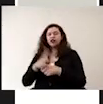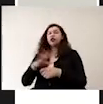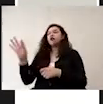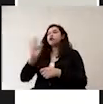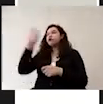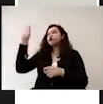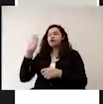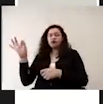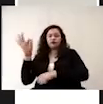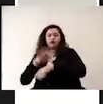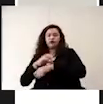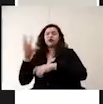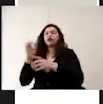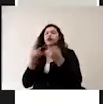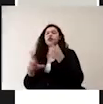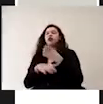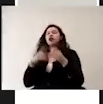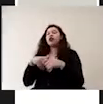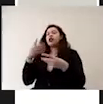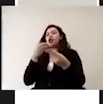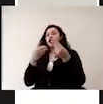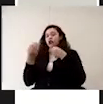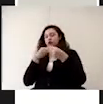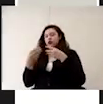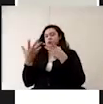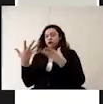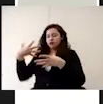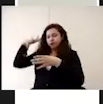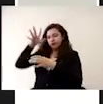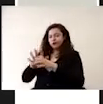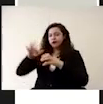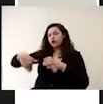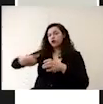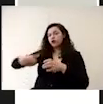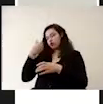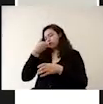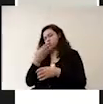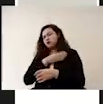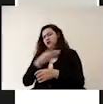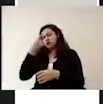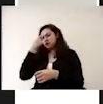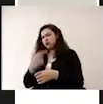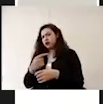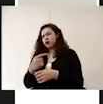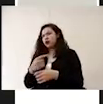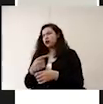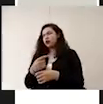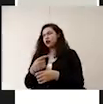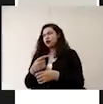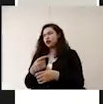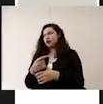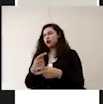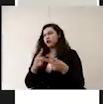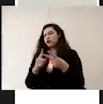y almacenar los alimentos en recipientes cerrados es una buena opción para garantizar este segundo punto.